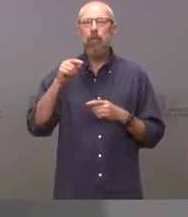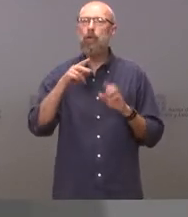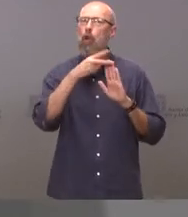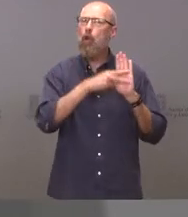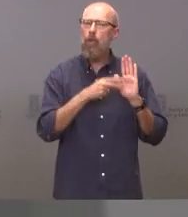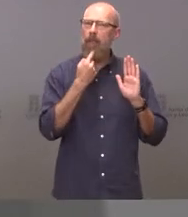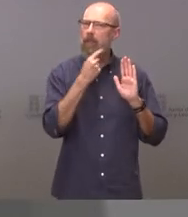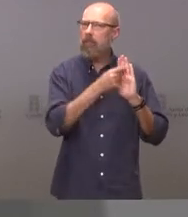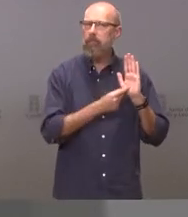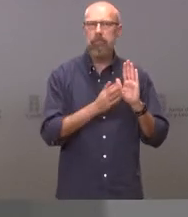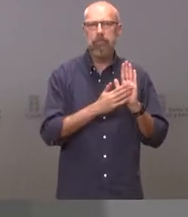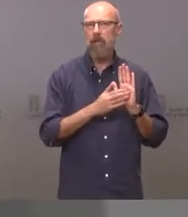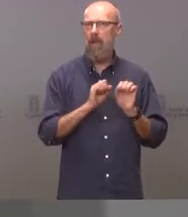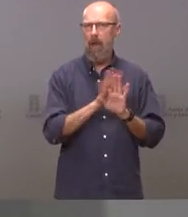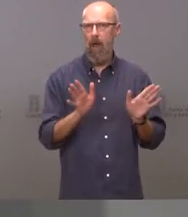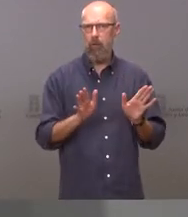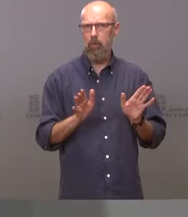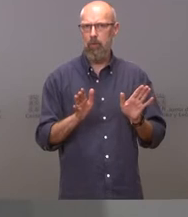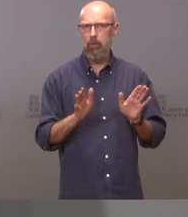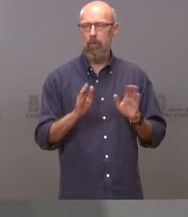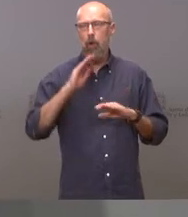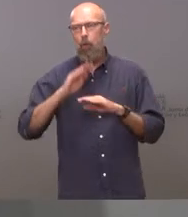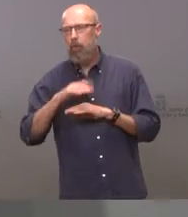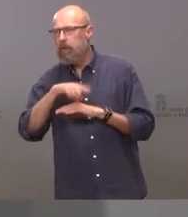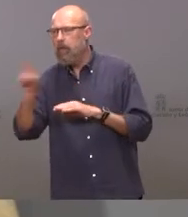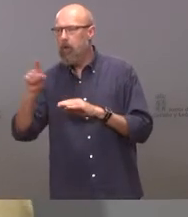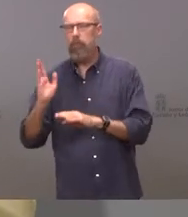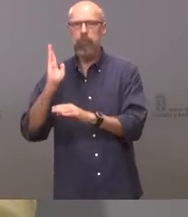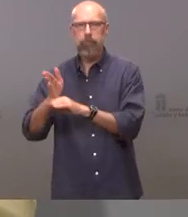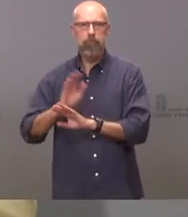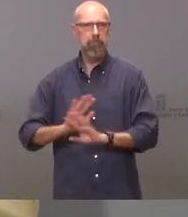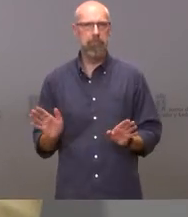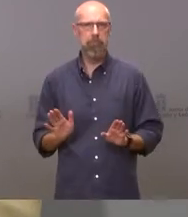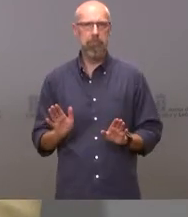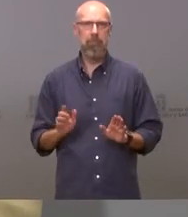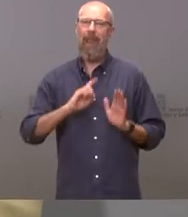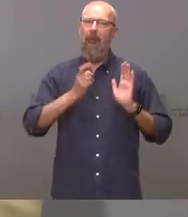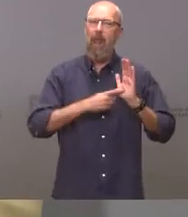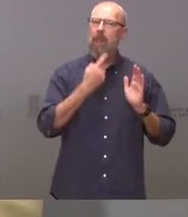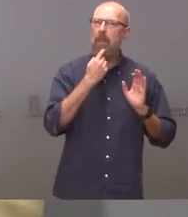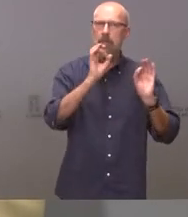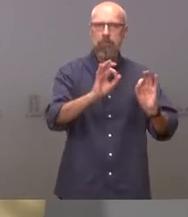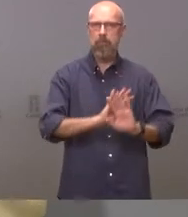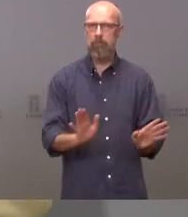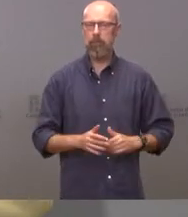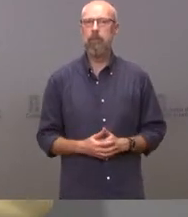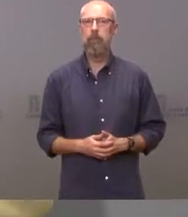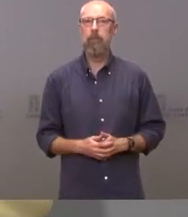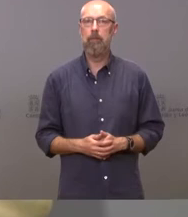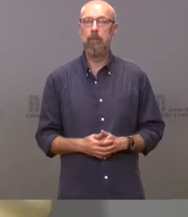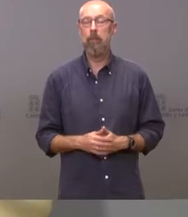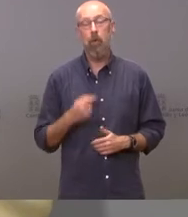de acuerdo al cumplimiento o no de los deberes y de acuerdo por supuesto a la ley le insisto